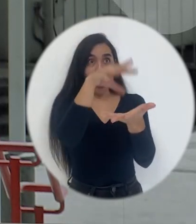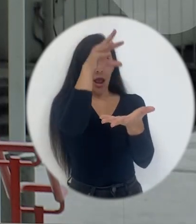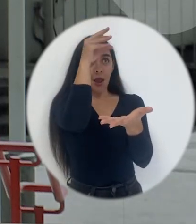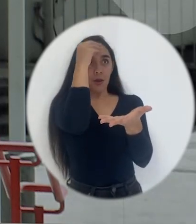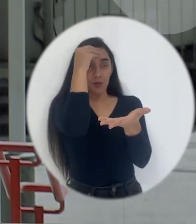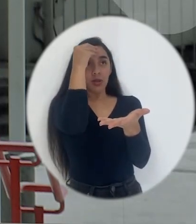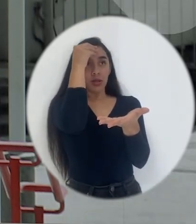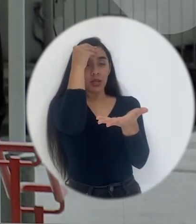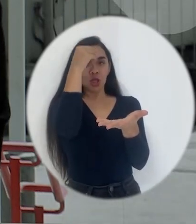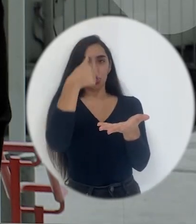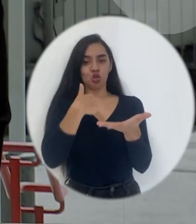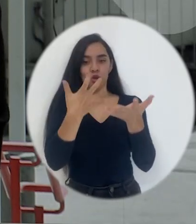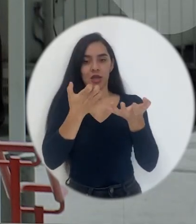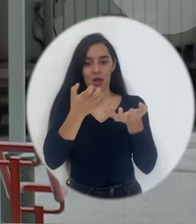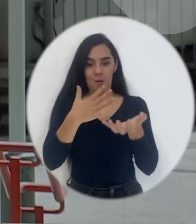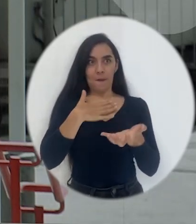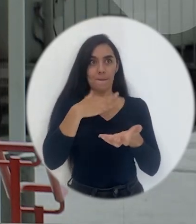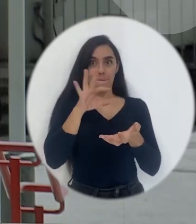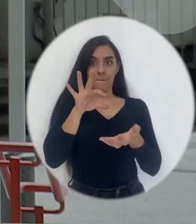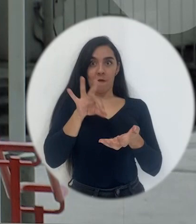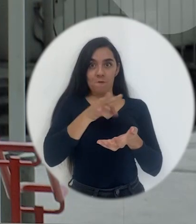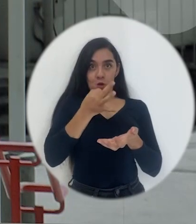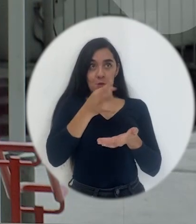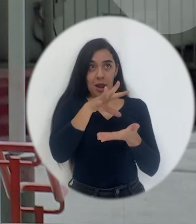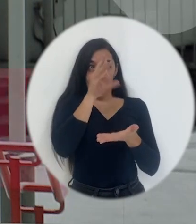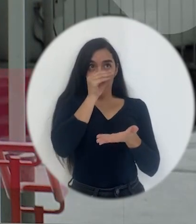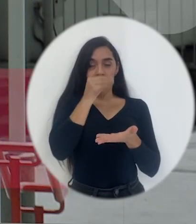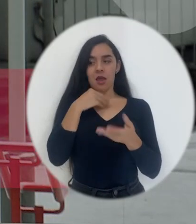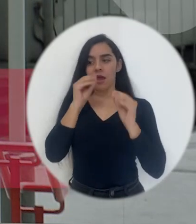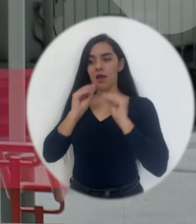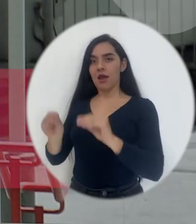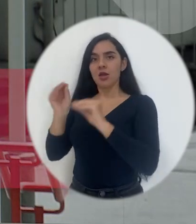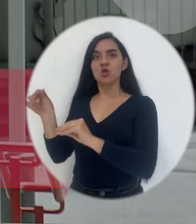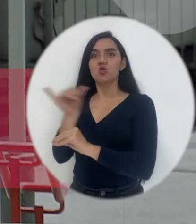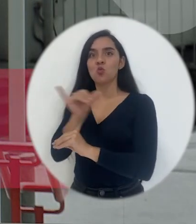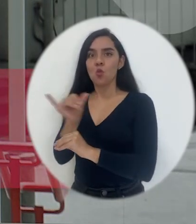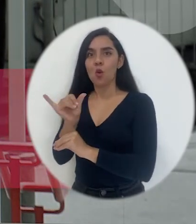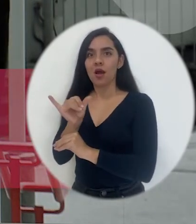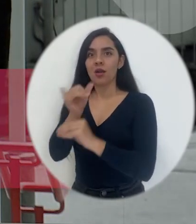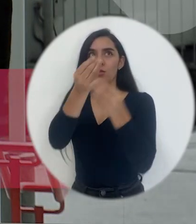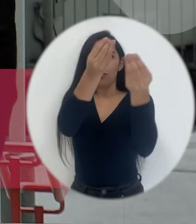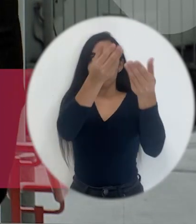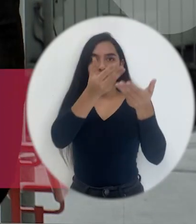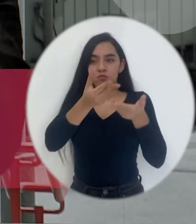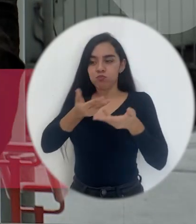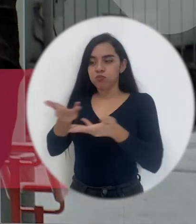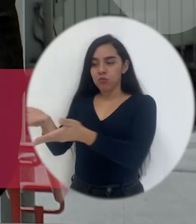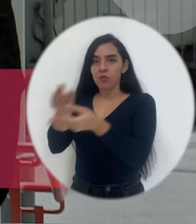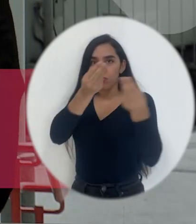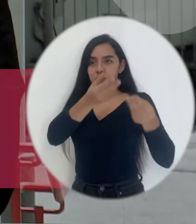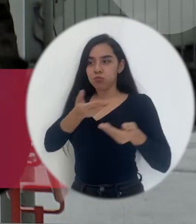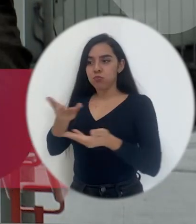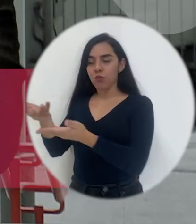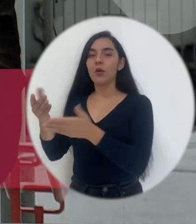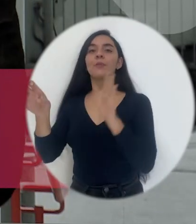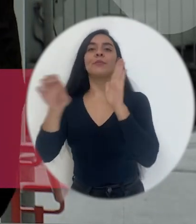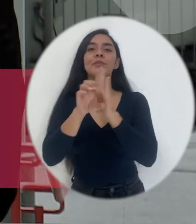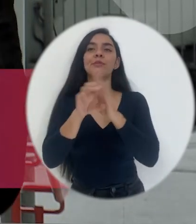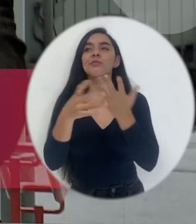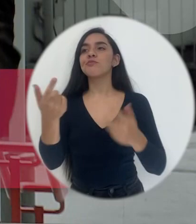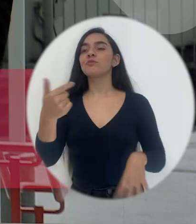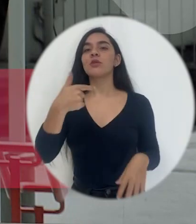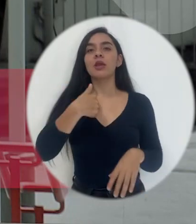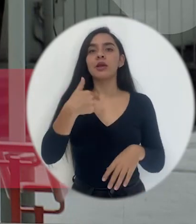forma. Y eso es algo que he escuchado mucho de algunos docentes, ¿verdad? Y dicen, pero es que, ¿para qué les voy a poner un problema para que